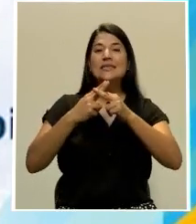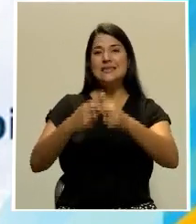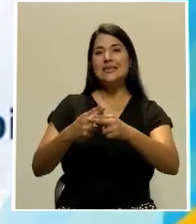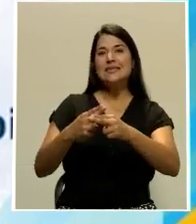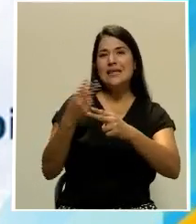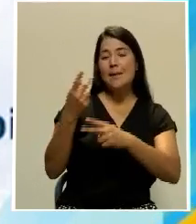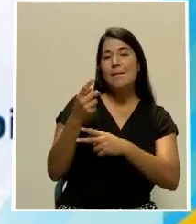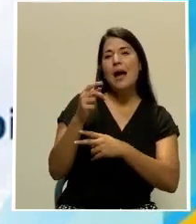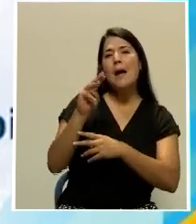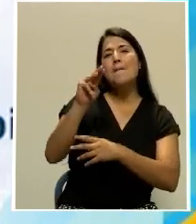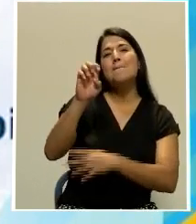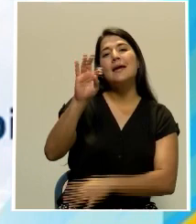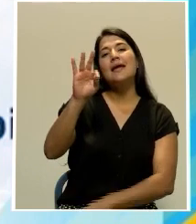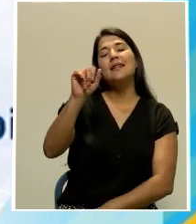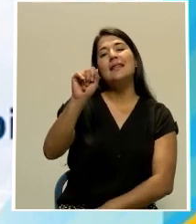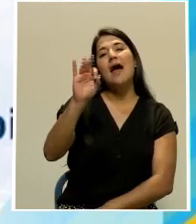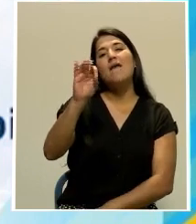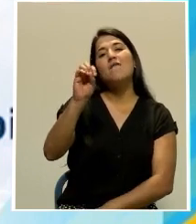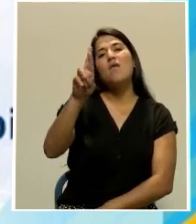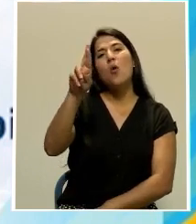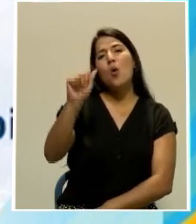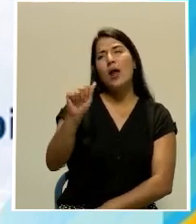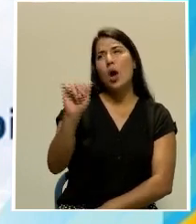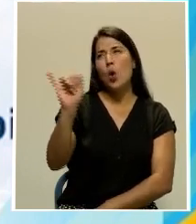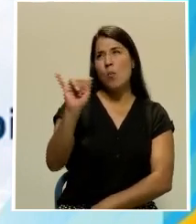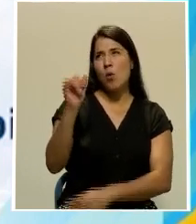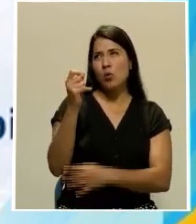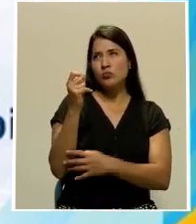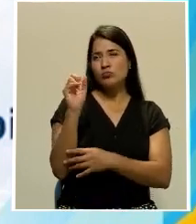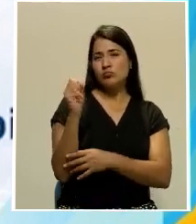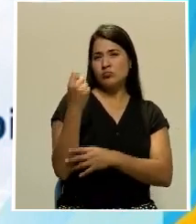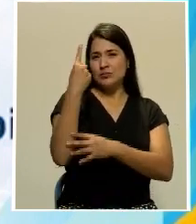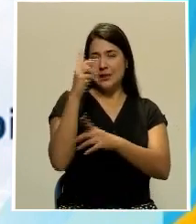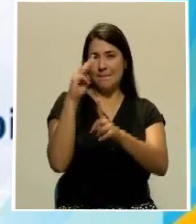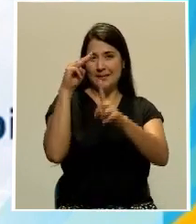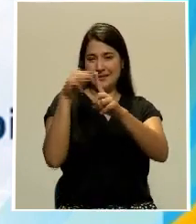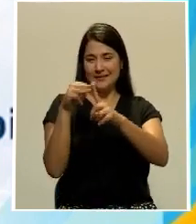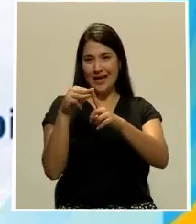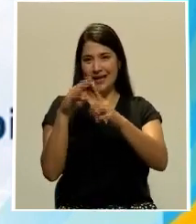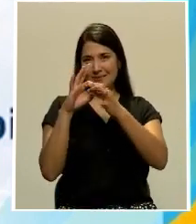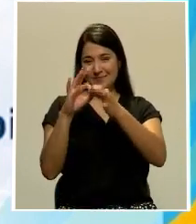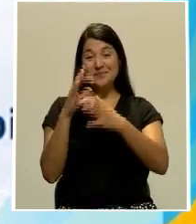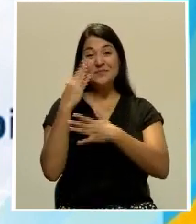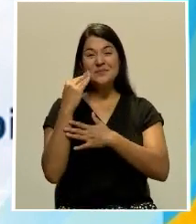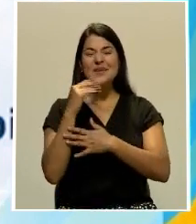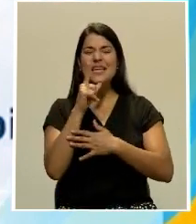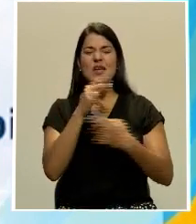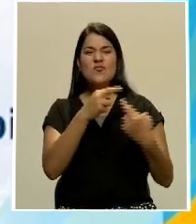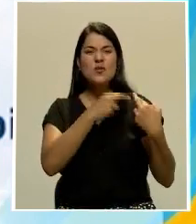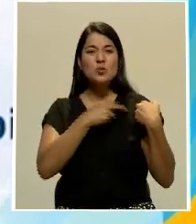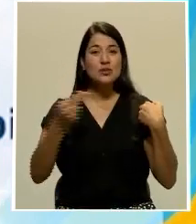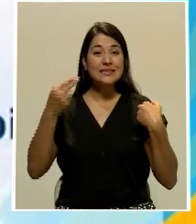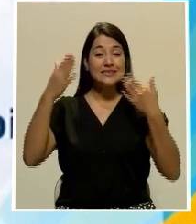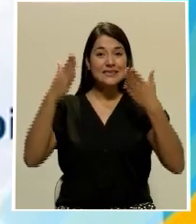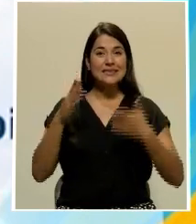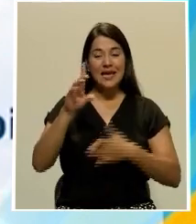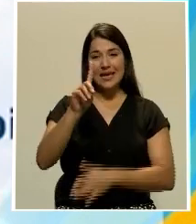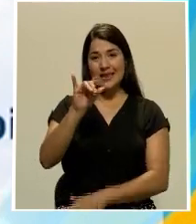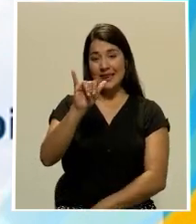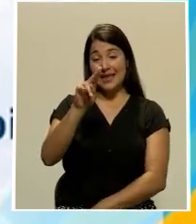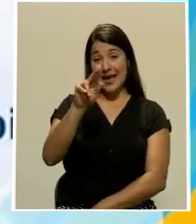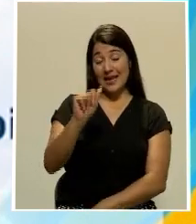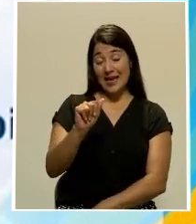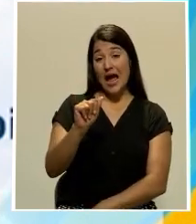Identidad Negra en la Ciudadanía Costa Ricense El conversatorio estará a cargo de la historiadora Tiana Senior